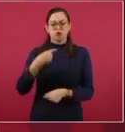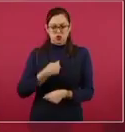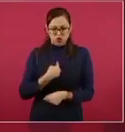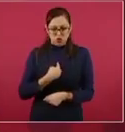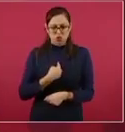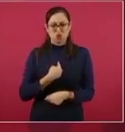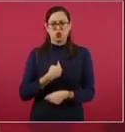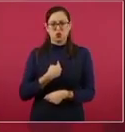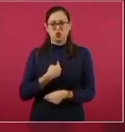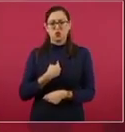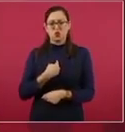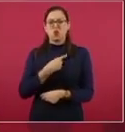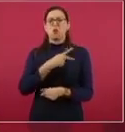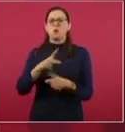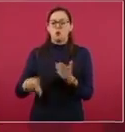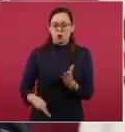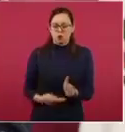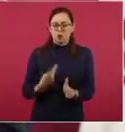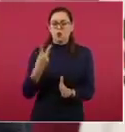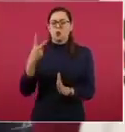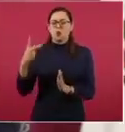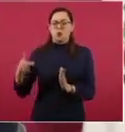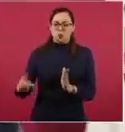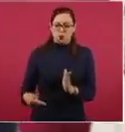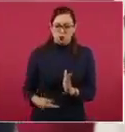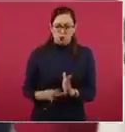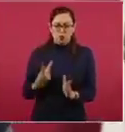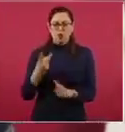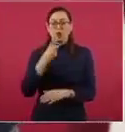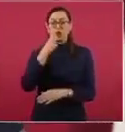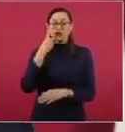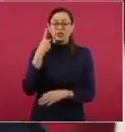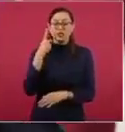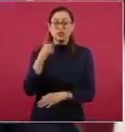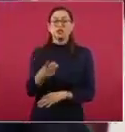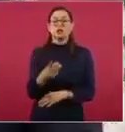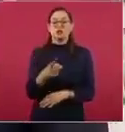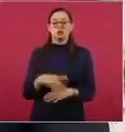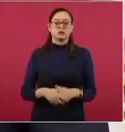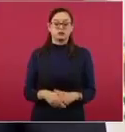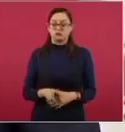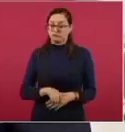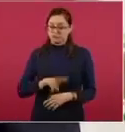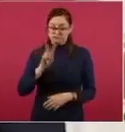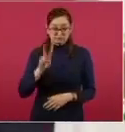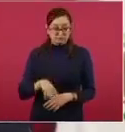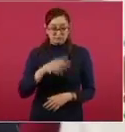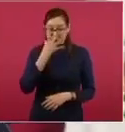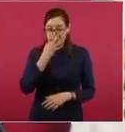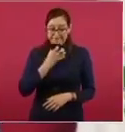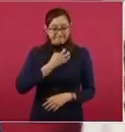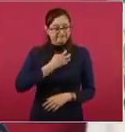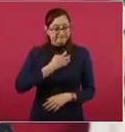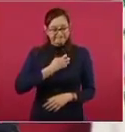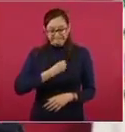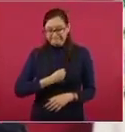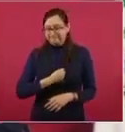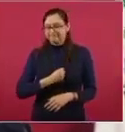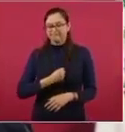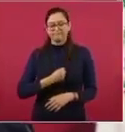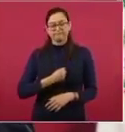a repetir, es muy doloroso que hayan perdido la vida